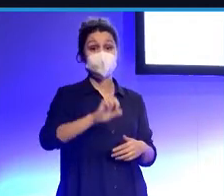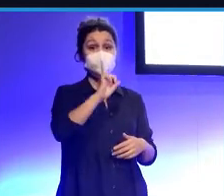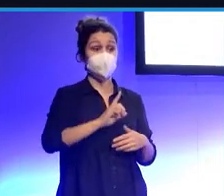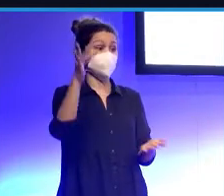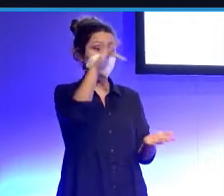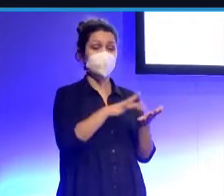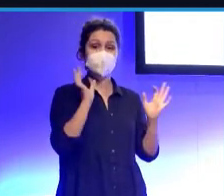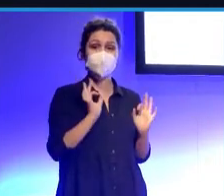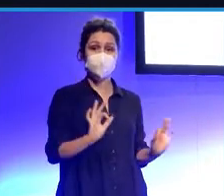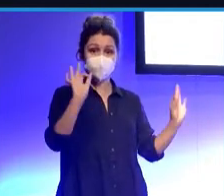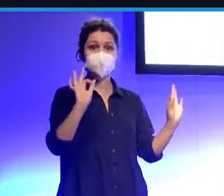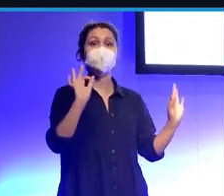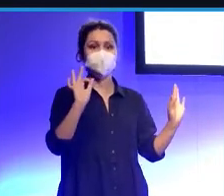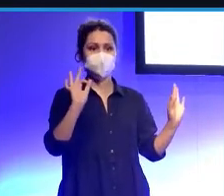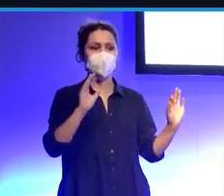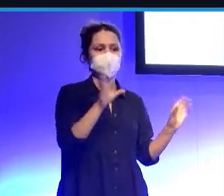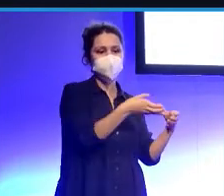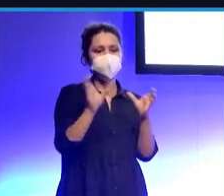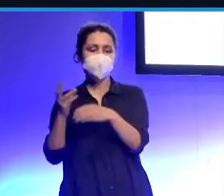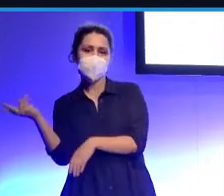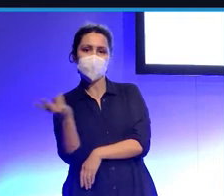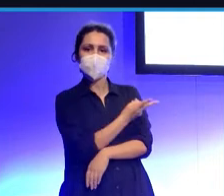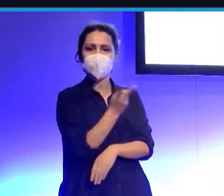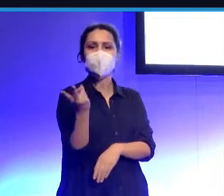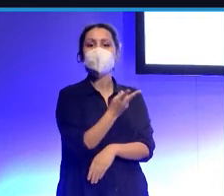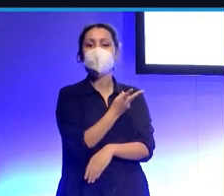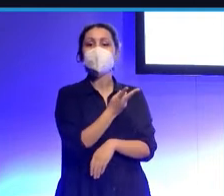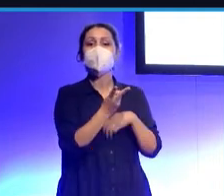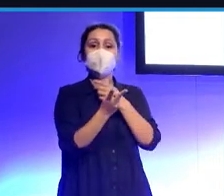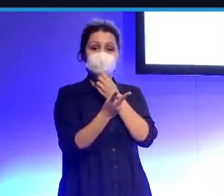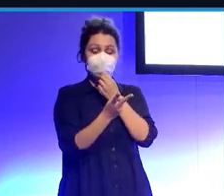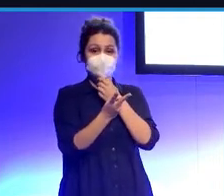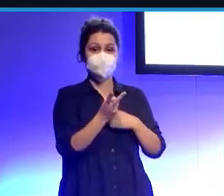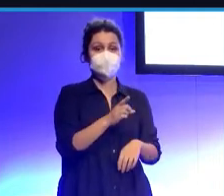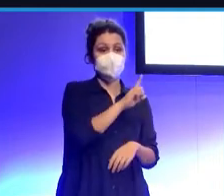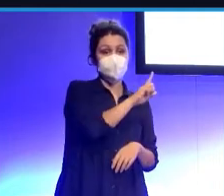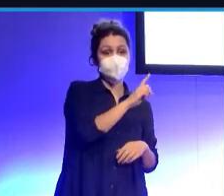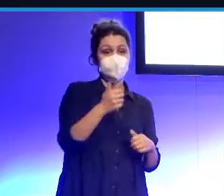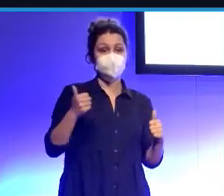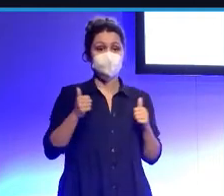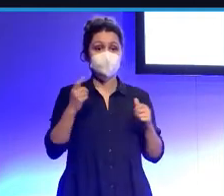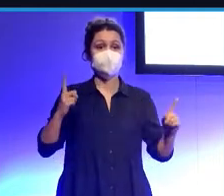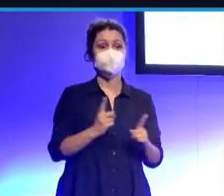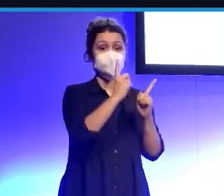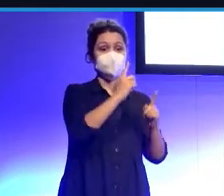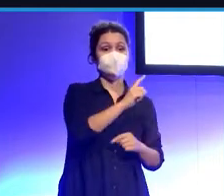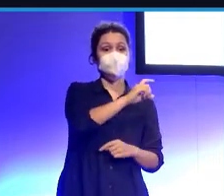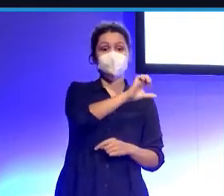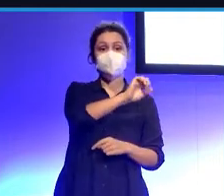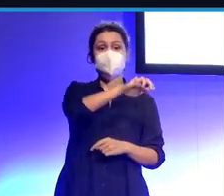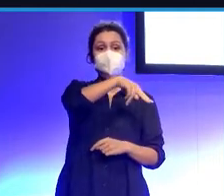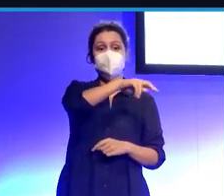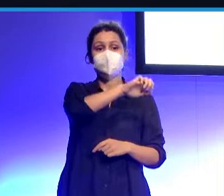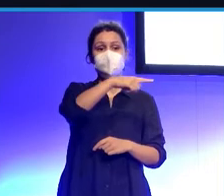-Senegal, en el que, bueno, Senegal gana 1-2, y todos los medios acaban titulando al final del